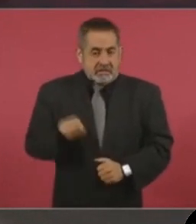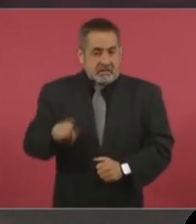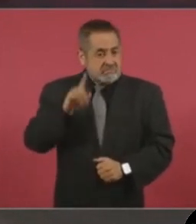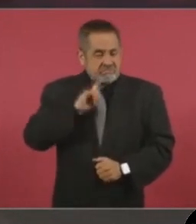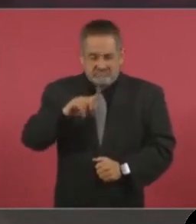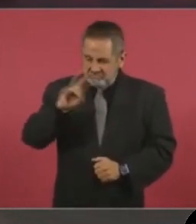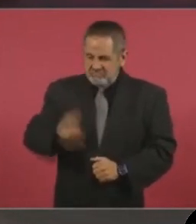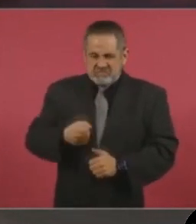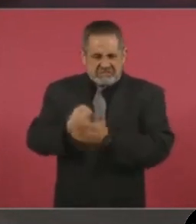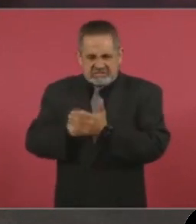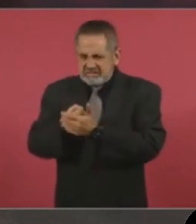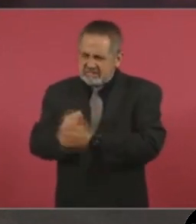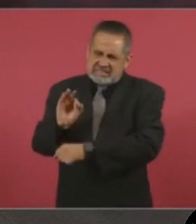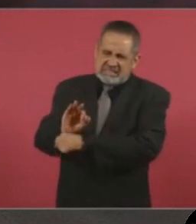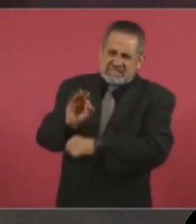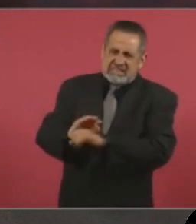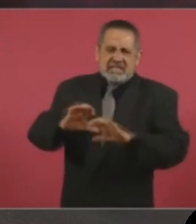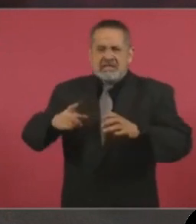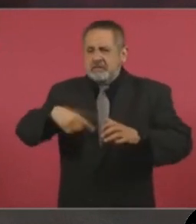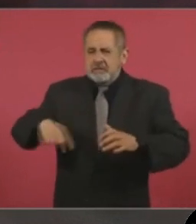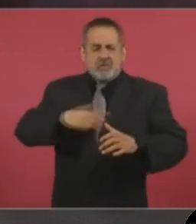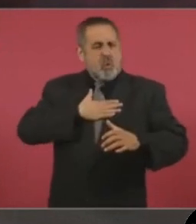defensora de la justicia.